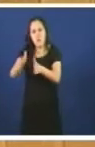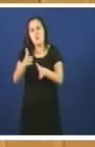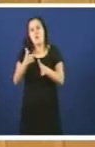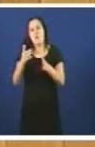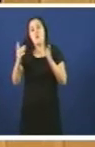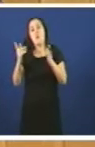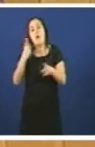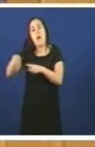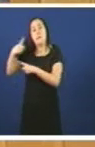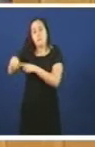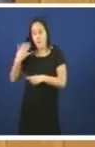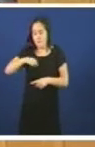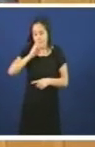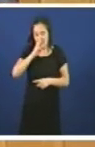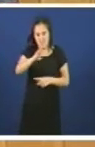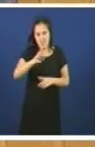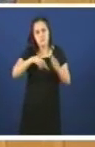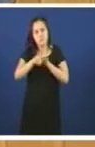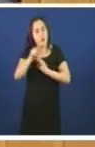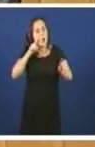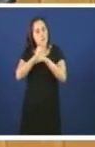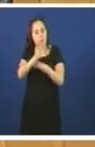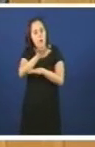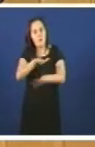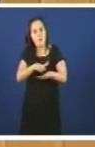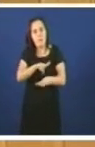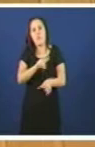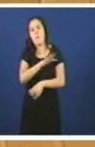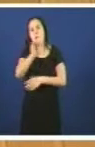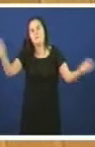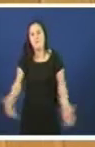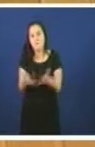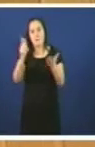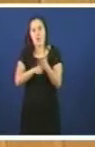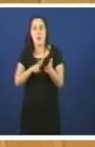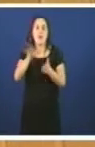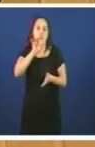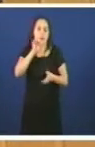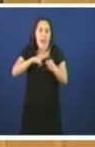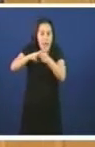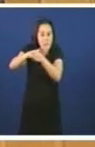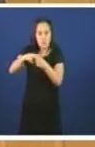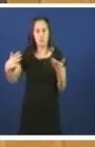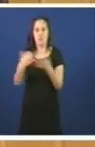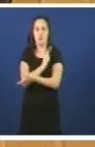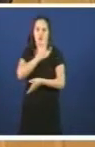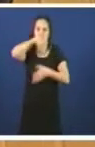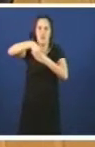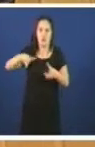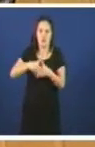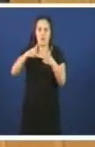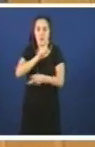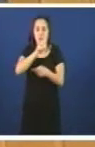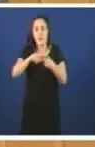desenvolvendo nestos últimos anos para a dinamización e fomento da lingua galega en todos os ámbitos da sociedade, así como na súa promoción